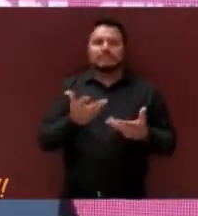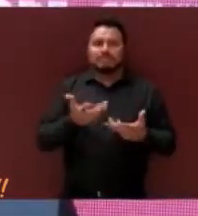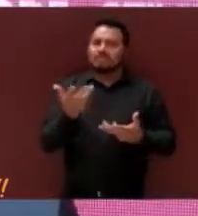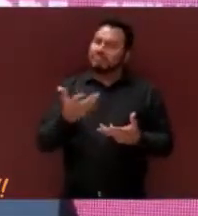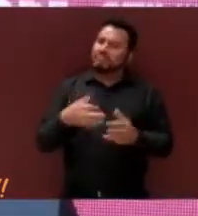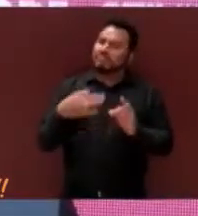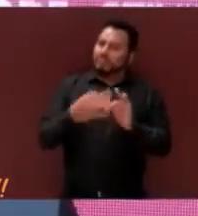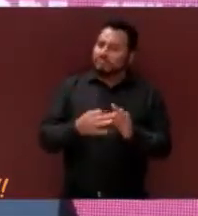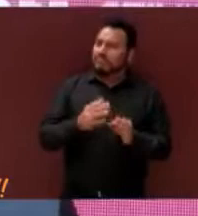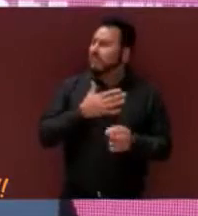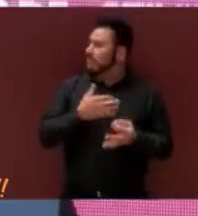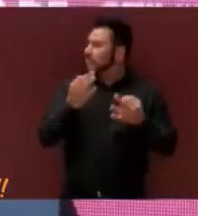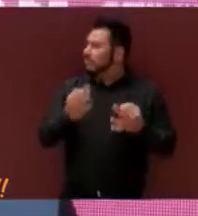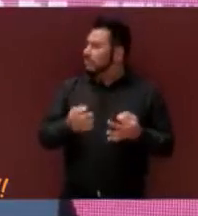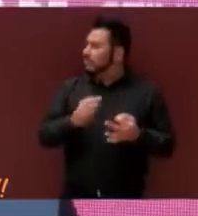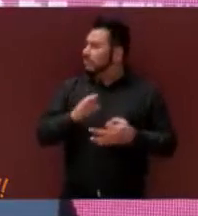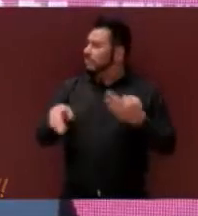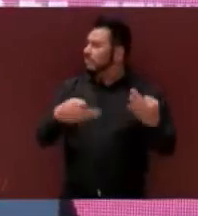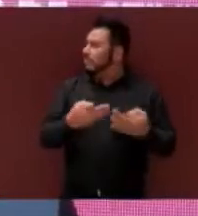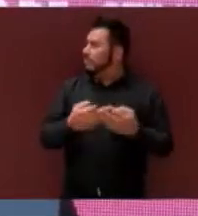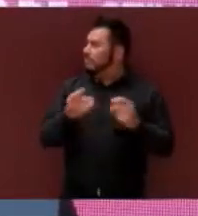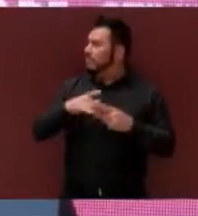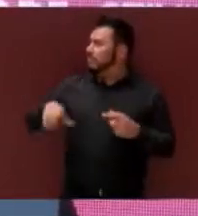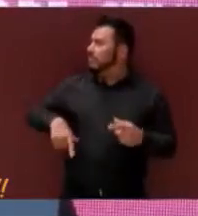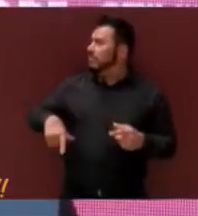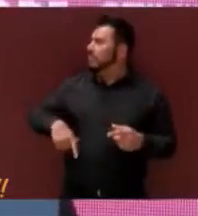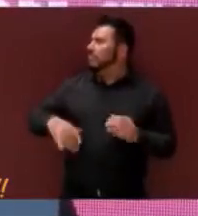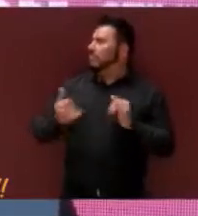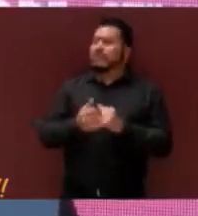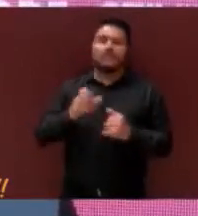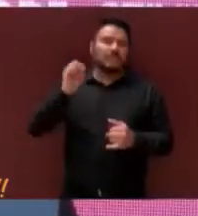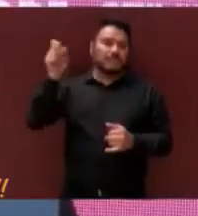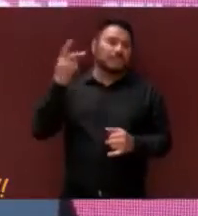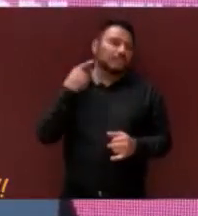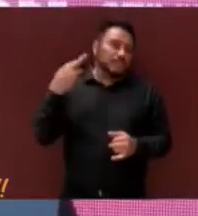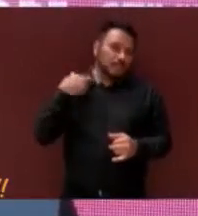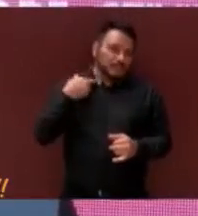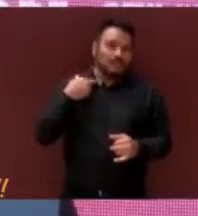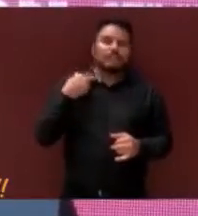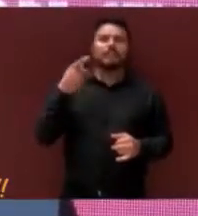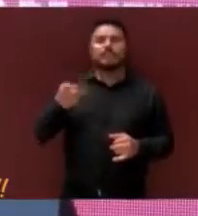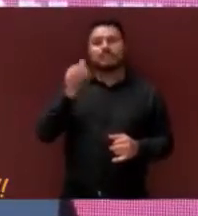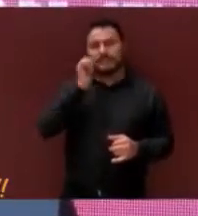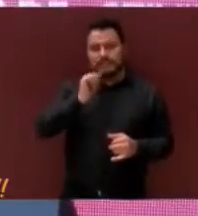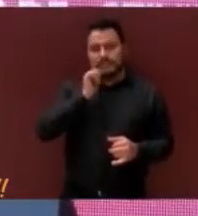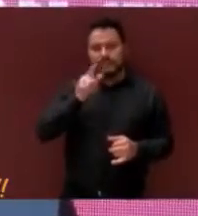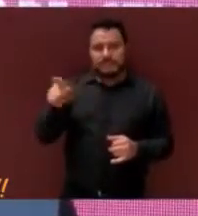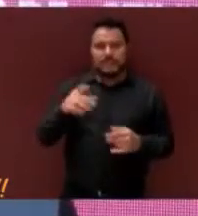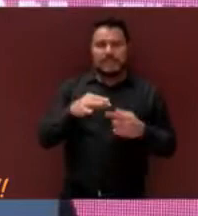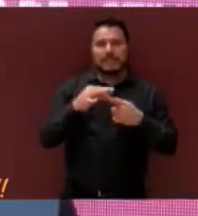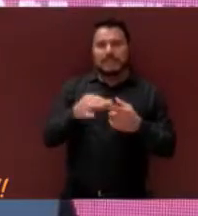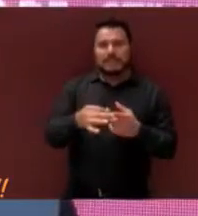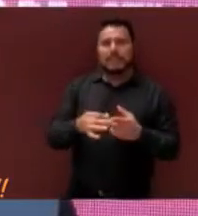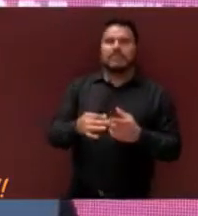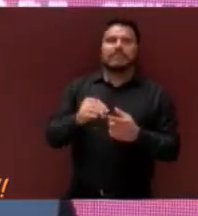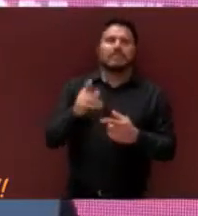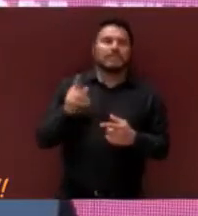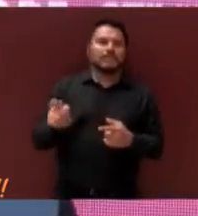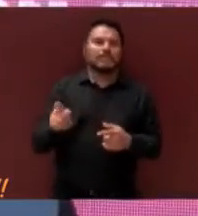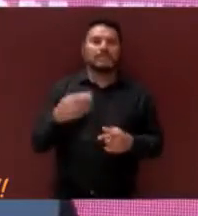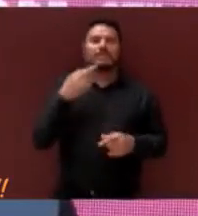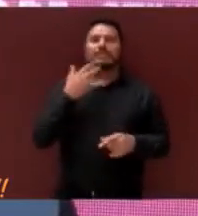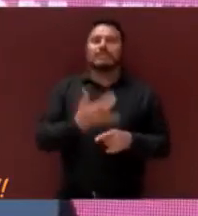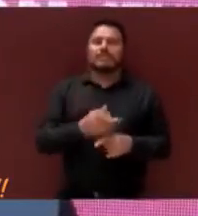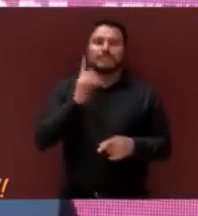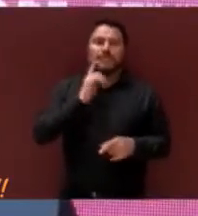marco jurídico al quehacer gubernamental. La sindicatura procuradora, a través de esta dirección, con la batuta de la